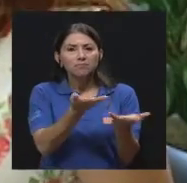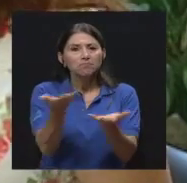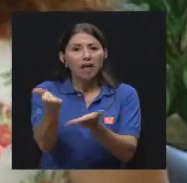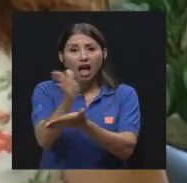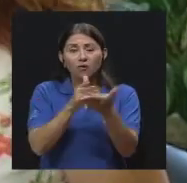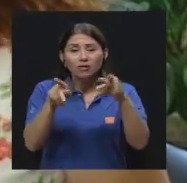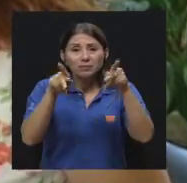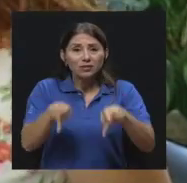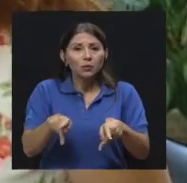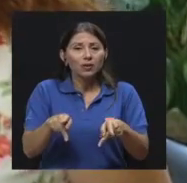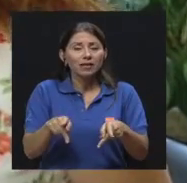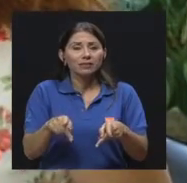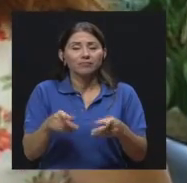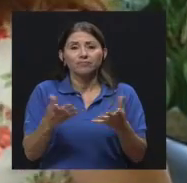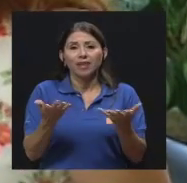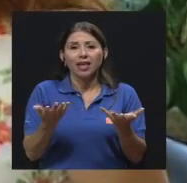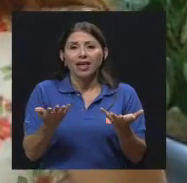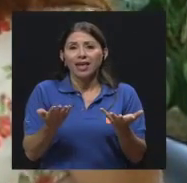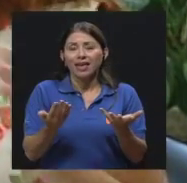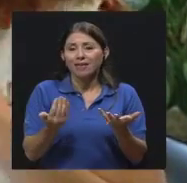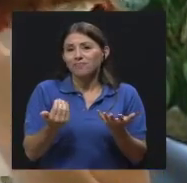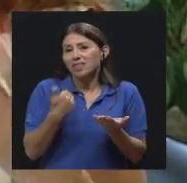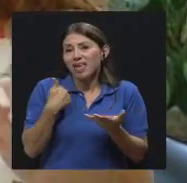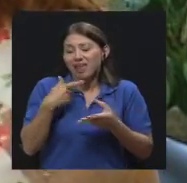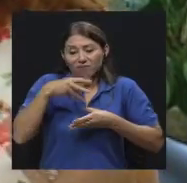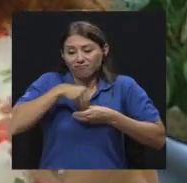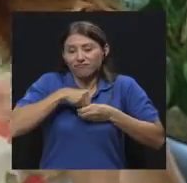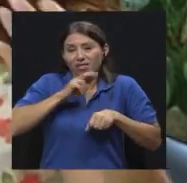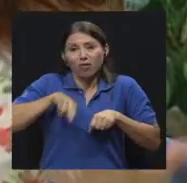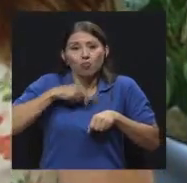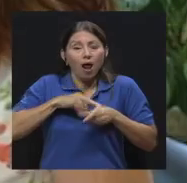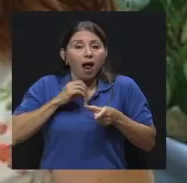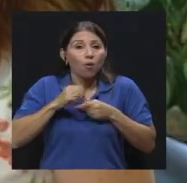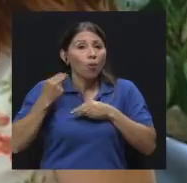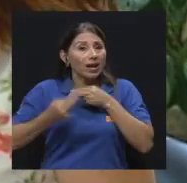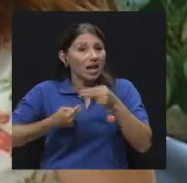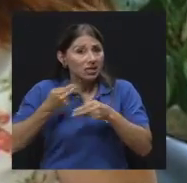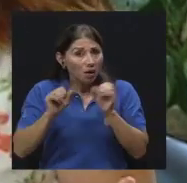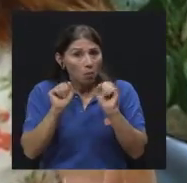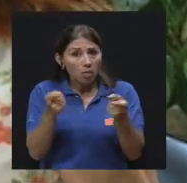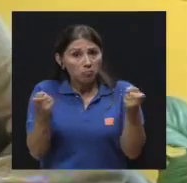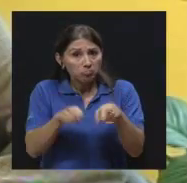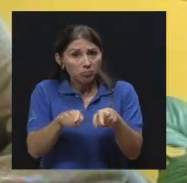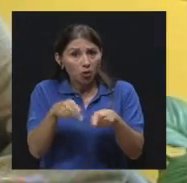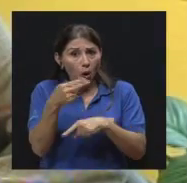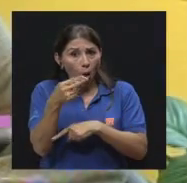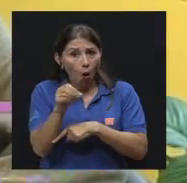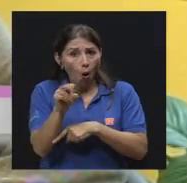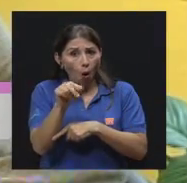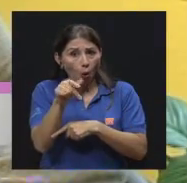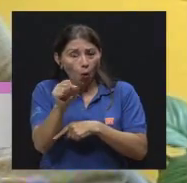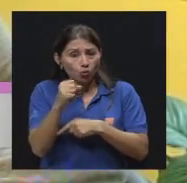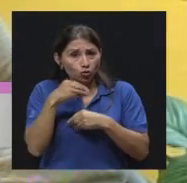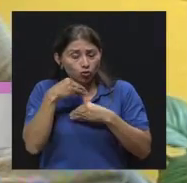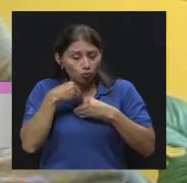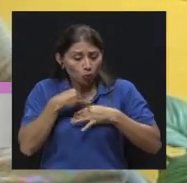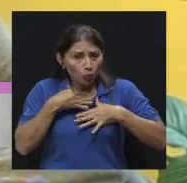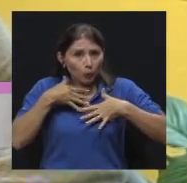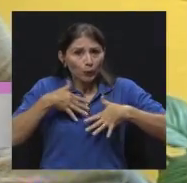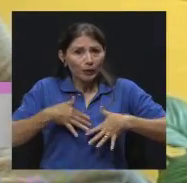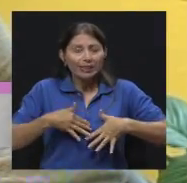que están predispuestas a tener hongos por esta cuestión inmunológica que tienen o por herencia, doctor, también? Sí, sí, existe una